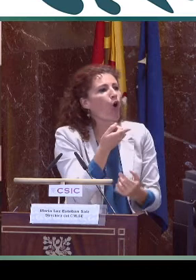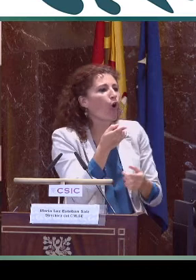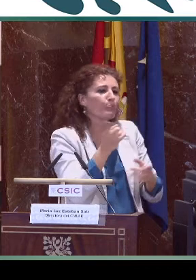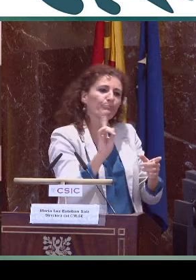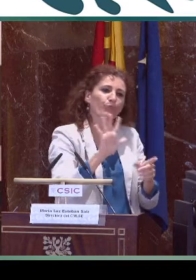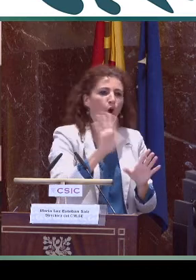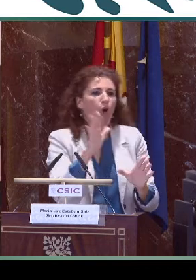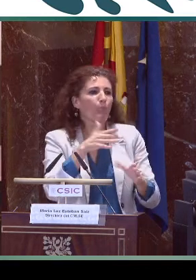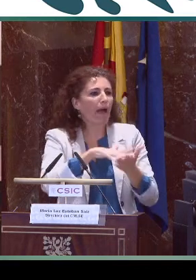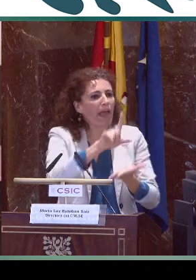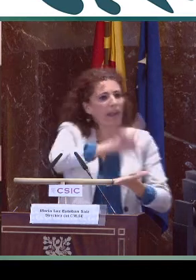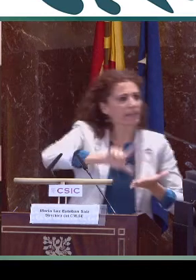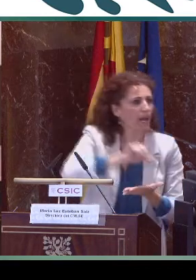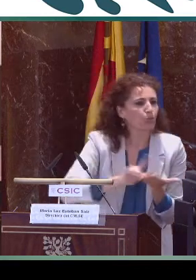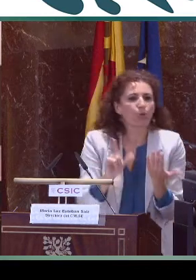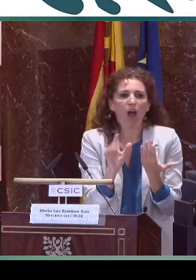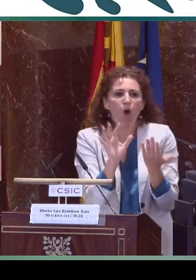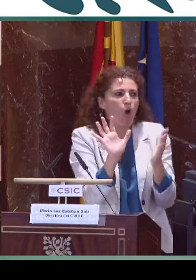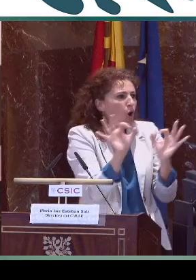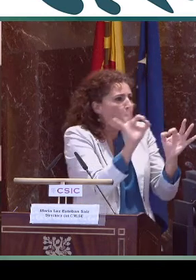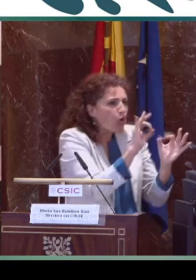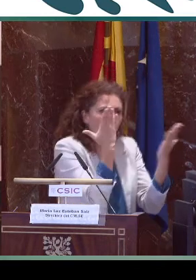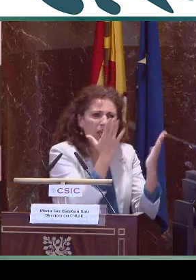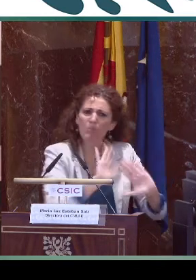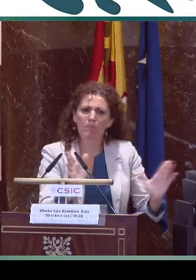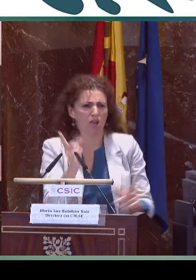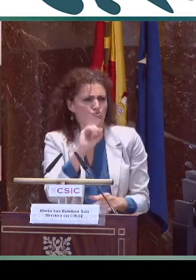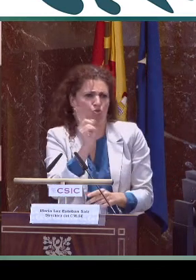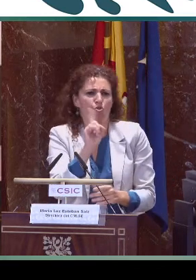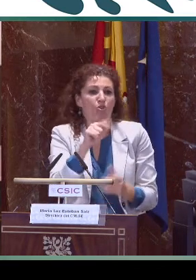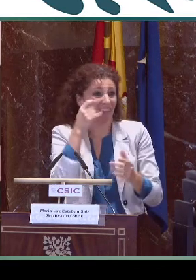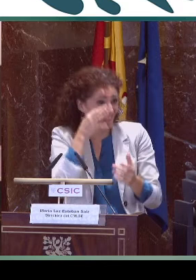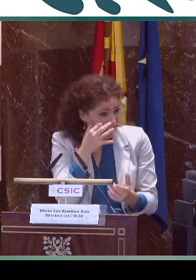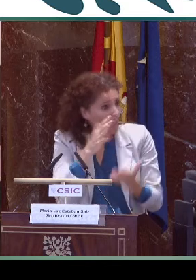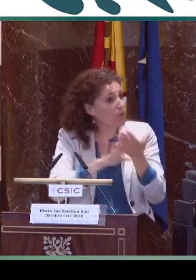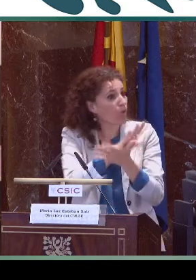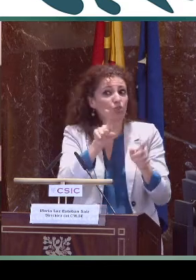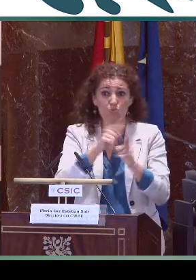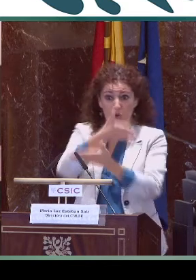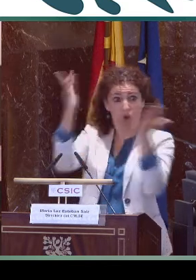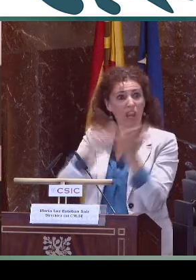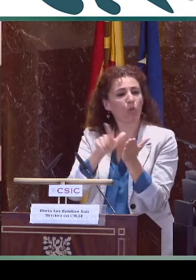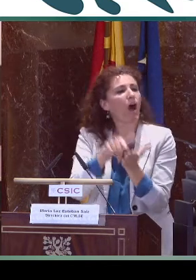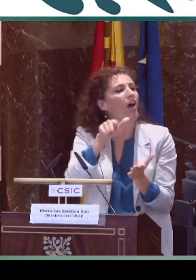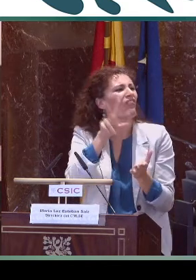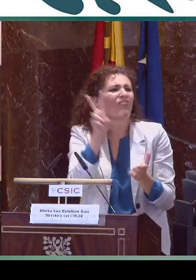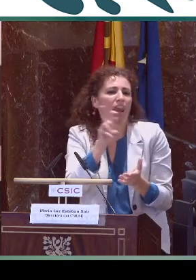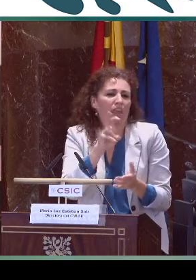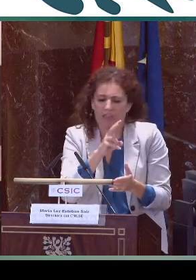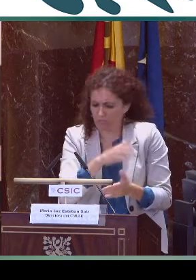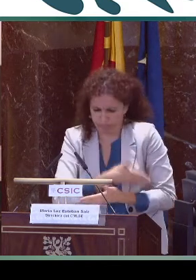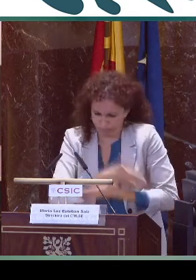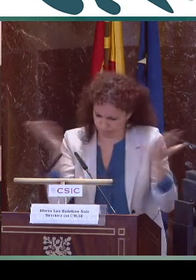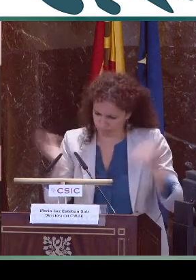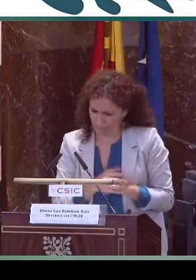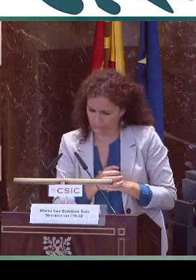no se puede circunscribir solamente a este entorno, al entorno académico o al literario. Con esta lengua, al